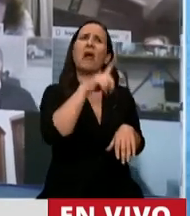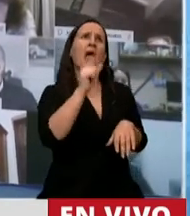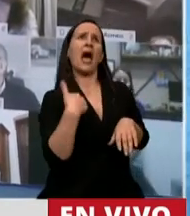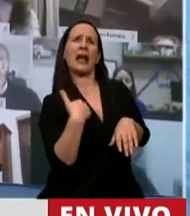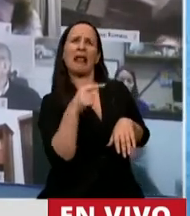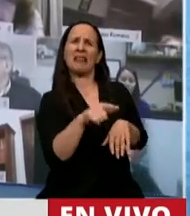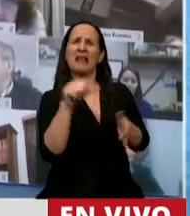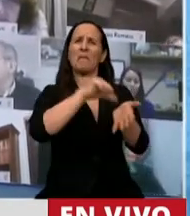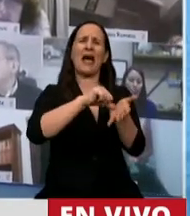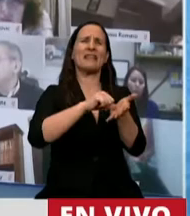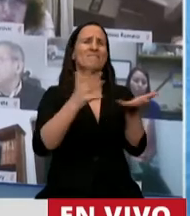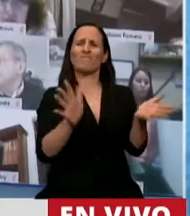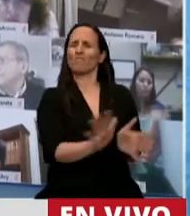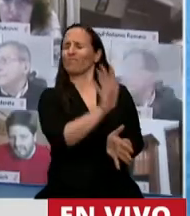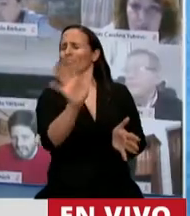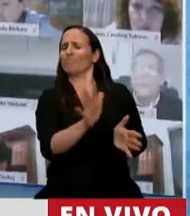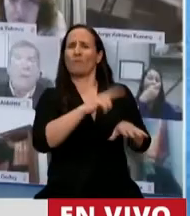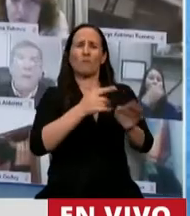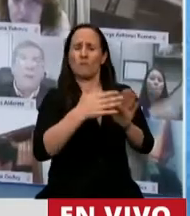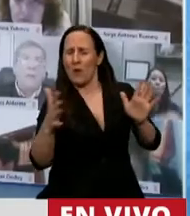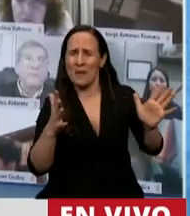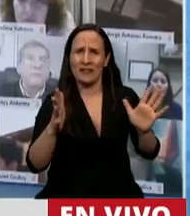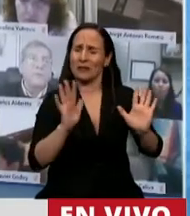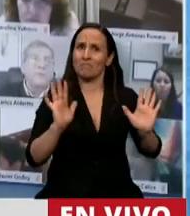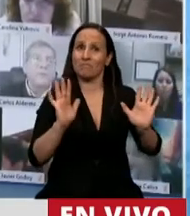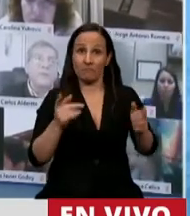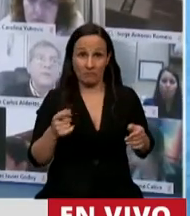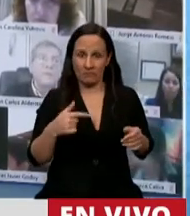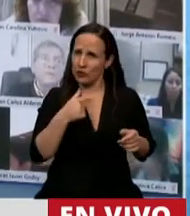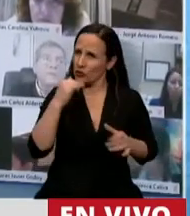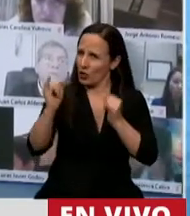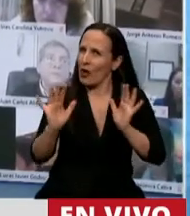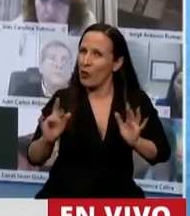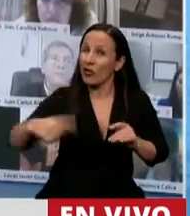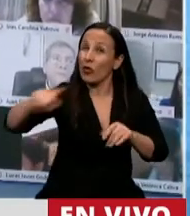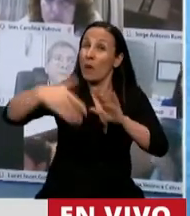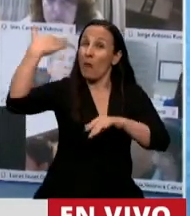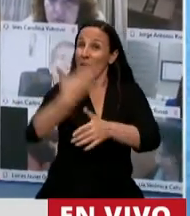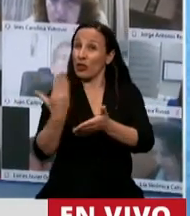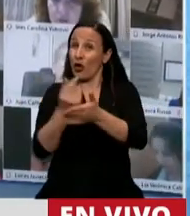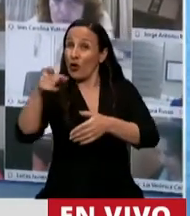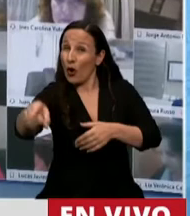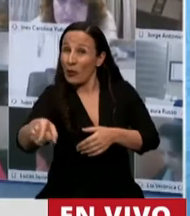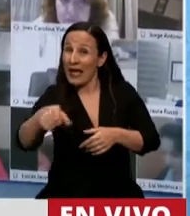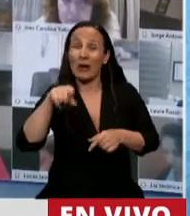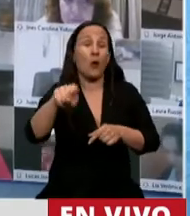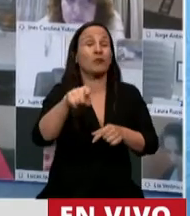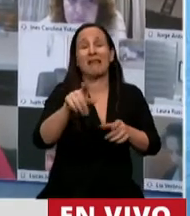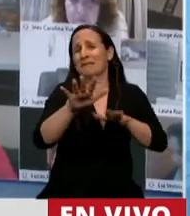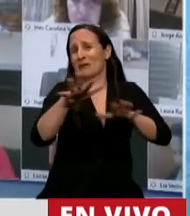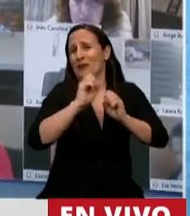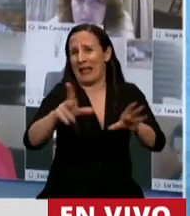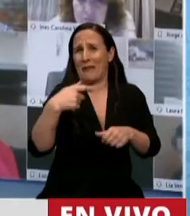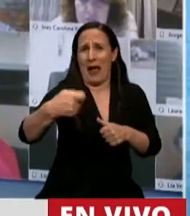de incertidumbre. Yo les cuento si quieren lo que fue la incertidumbre. Ustedes sometieron a tasas usurarias a los jubilados,